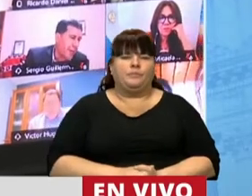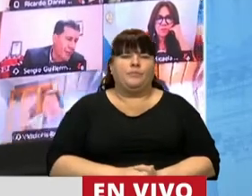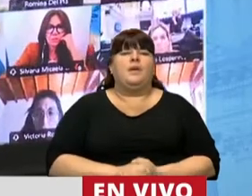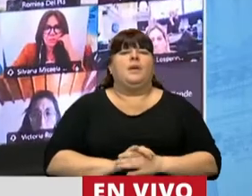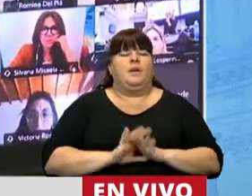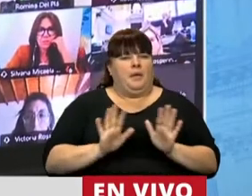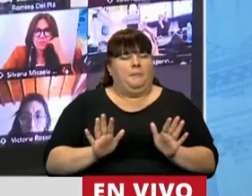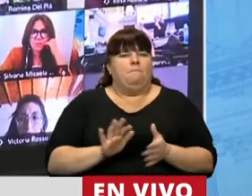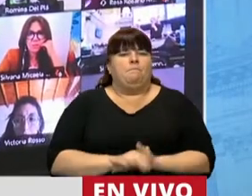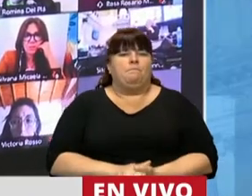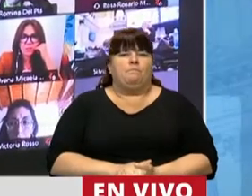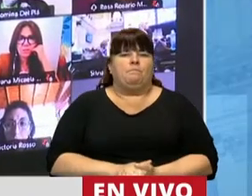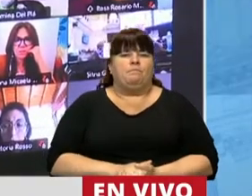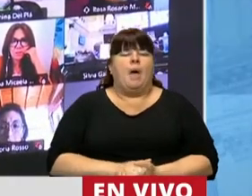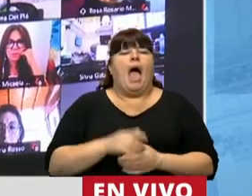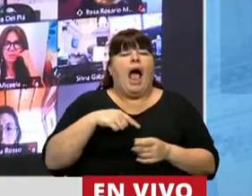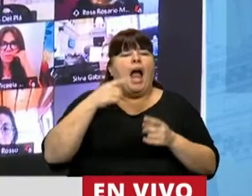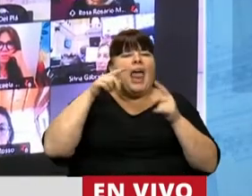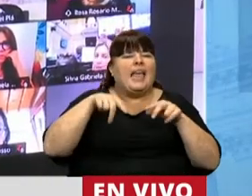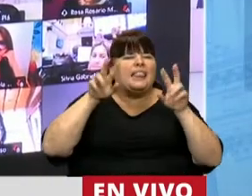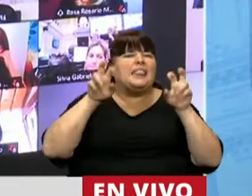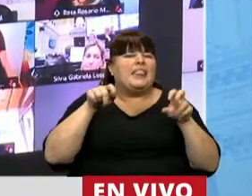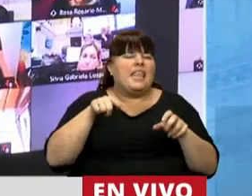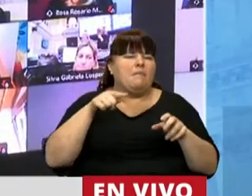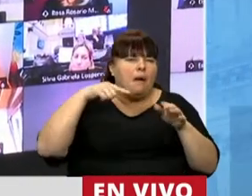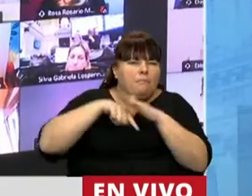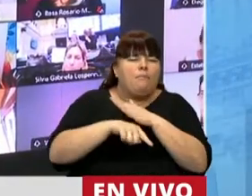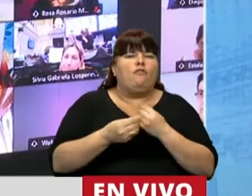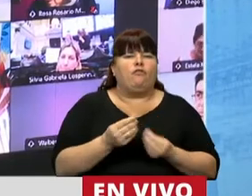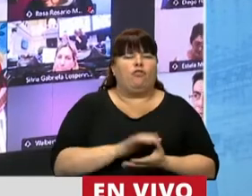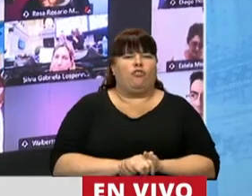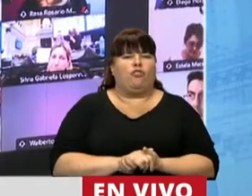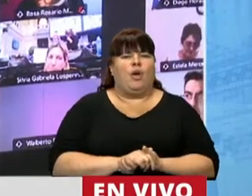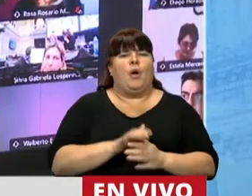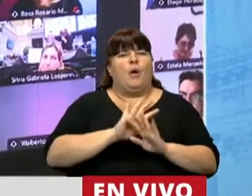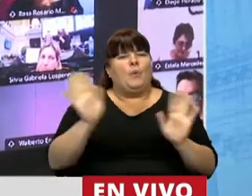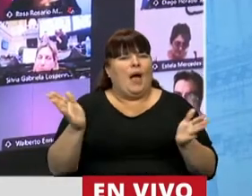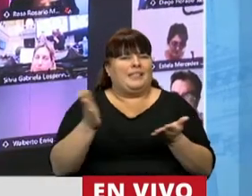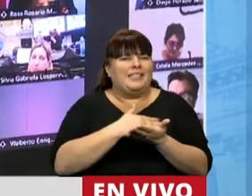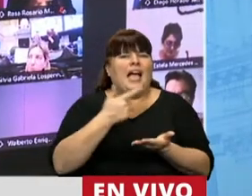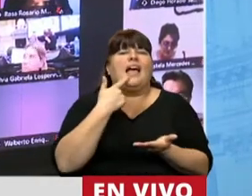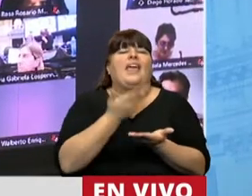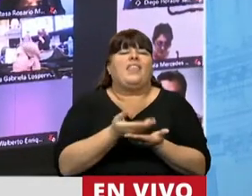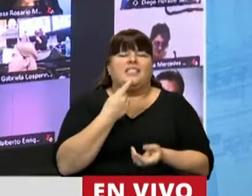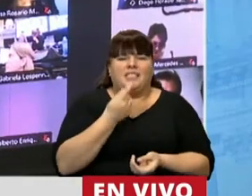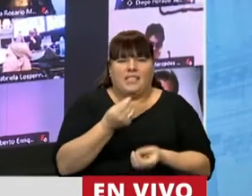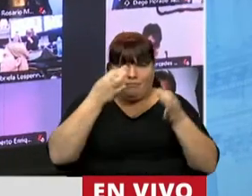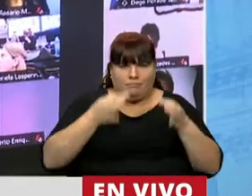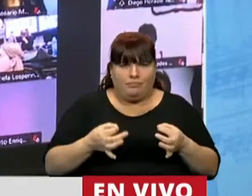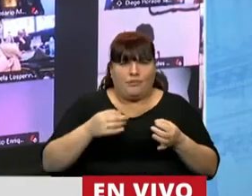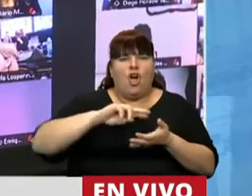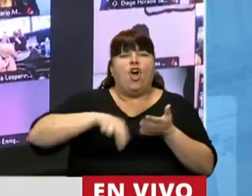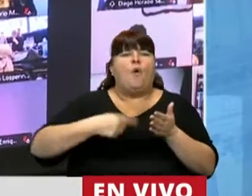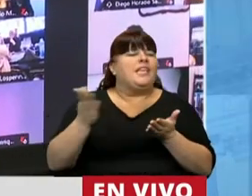Ahora sí, para adentrarnos a esto de la eliminación, lo que plantea concretamente